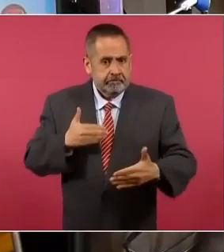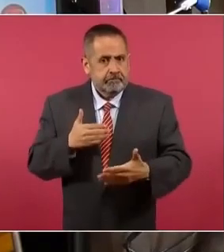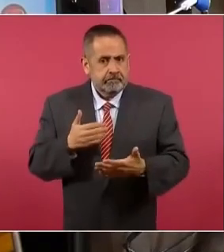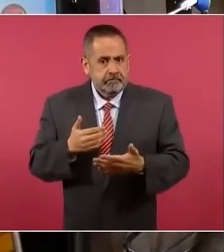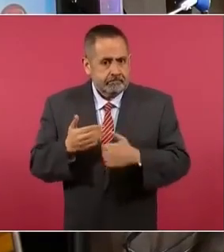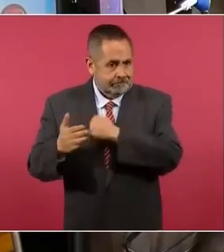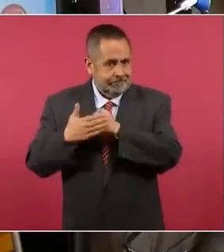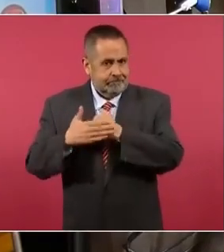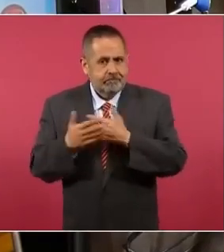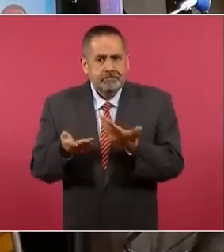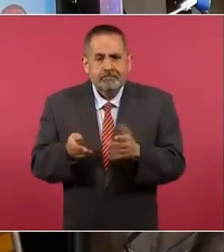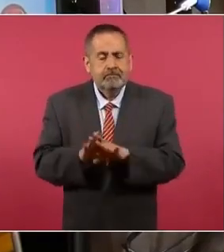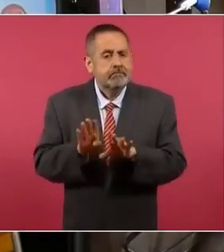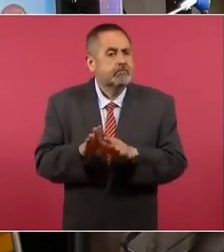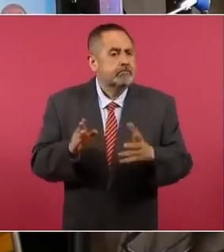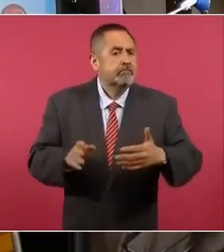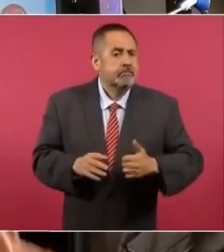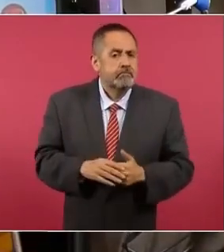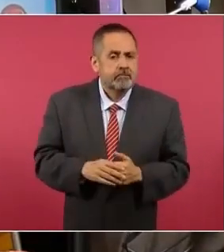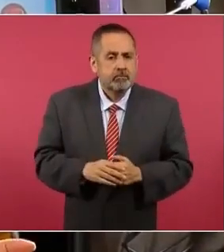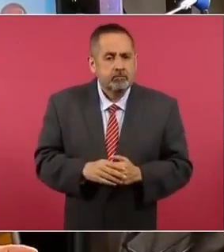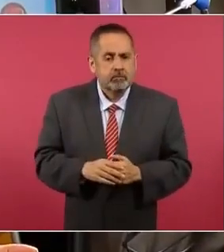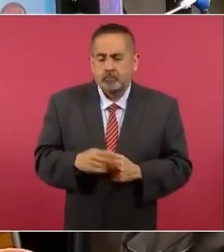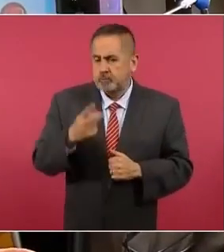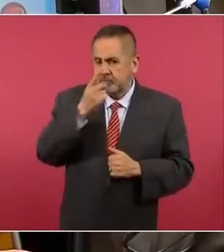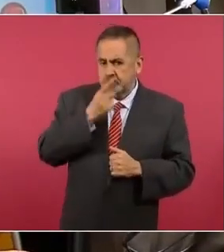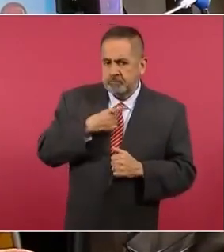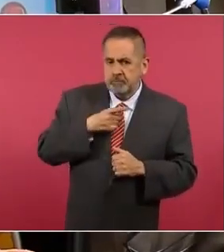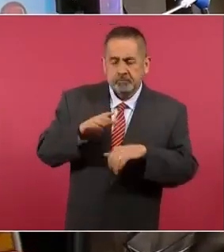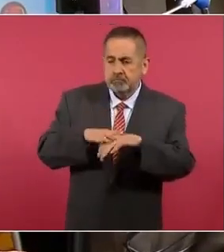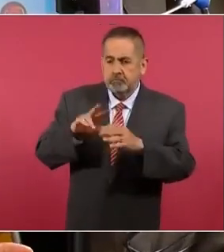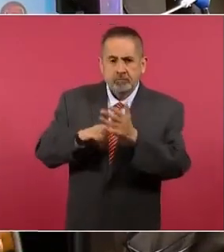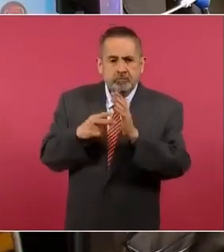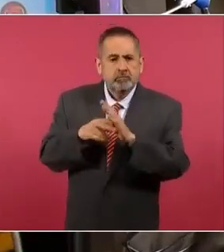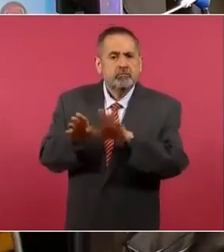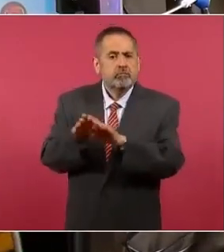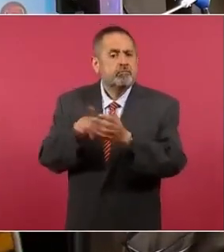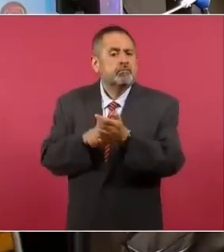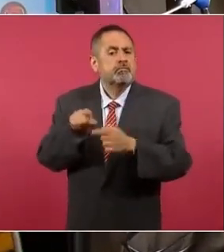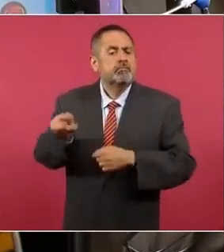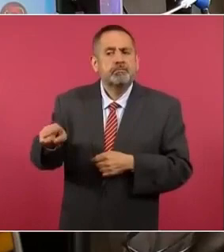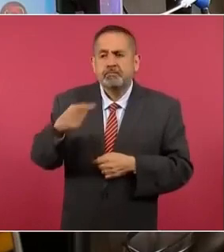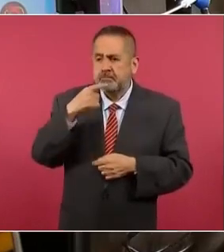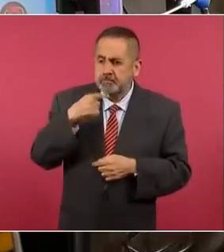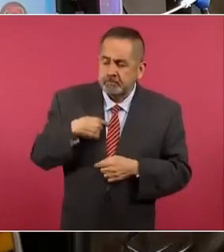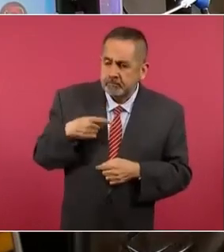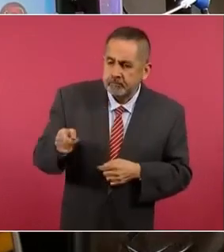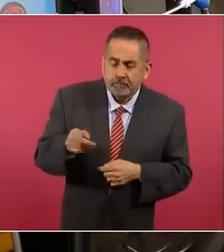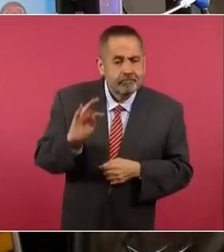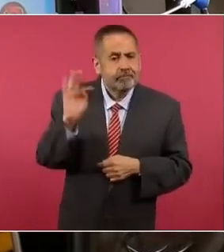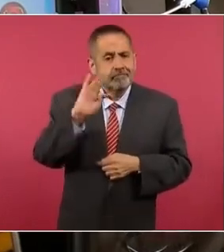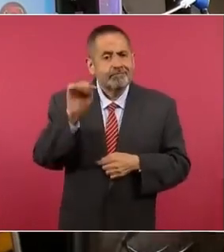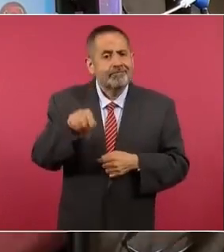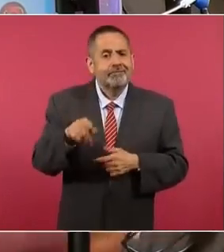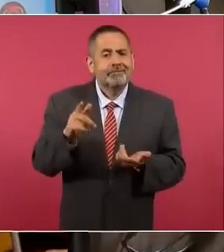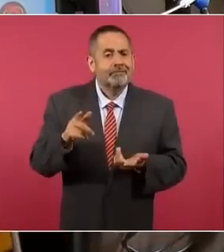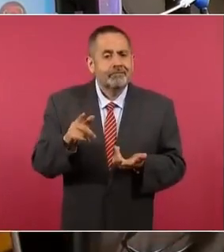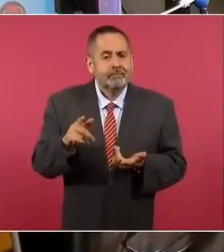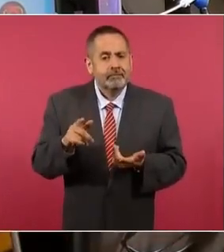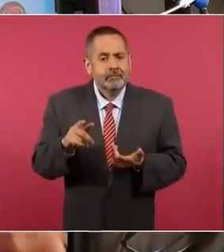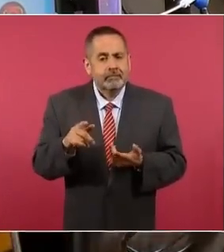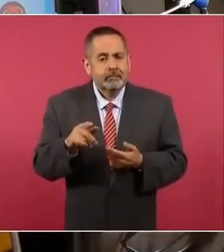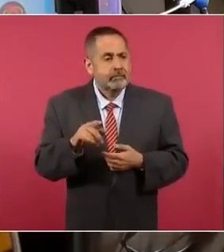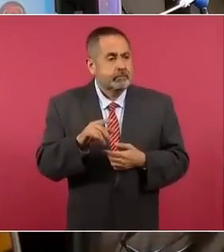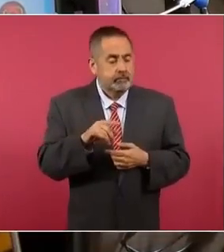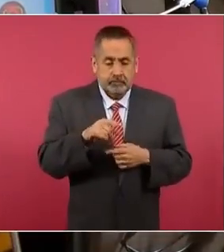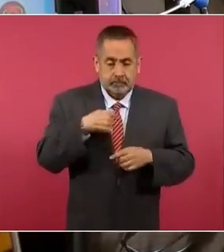que pudiera ser, me hacían referencia el ingeniero en Cires, que pudiera ser ahí una cuestión de la réplica del